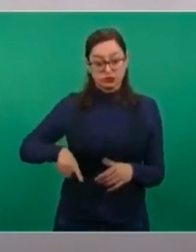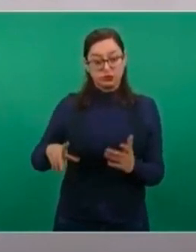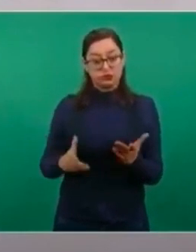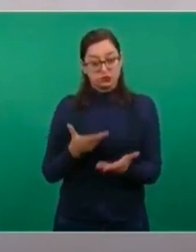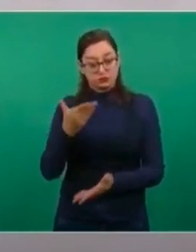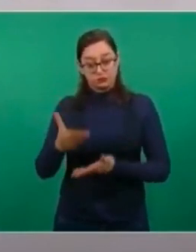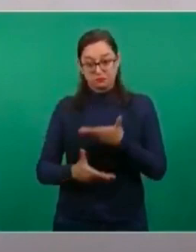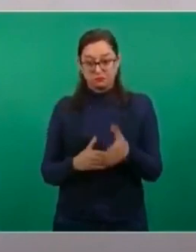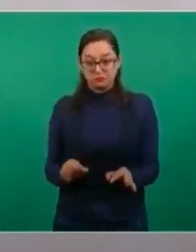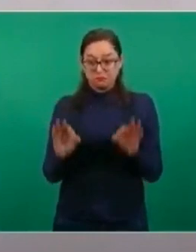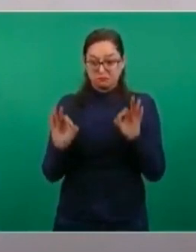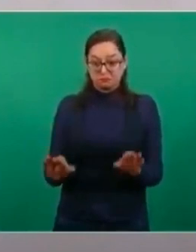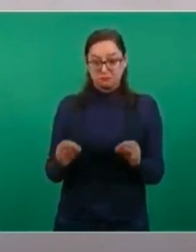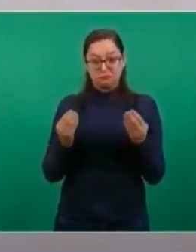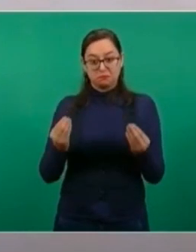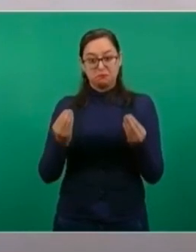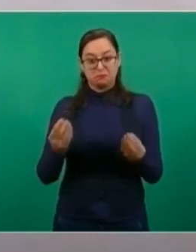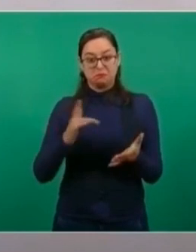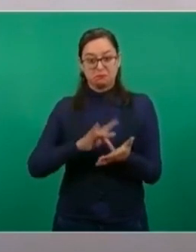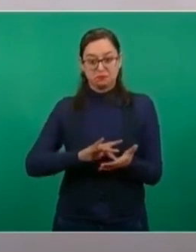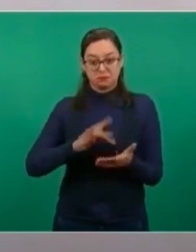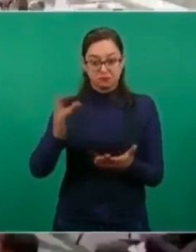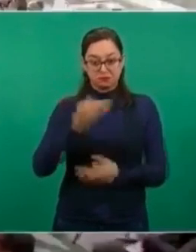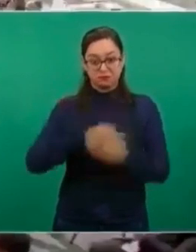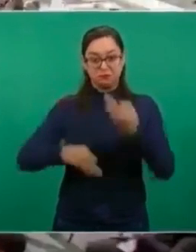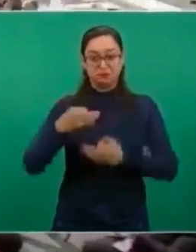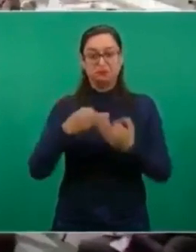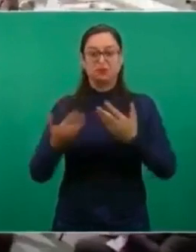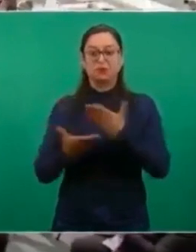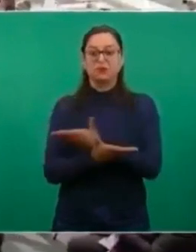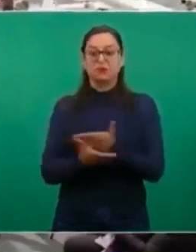ejemplar. Muchas gracias a todos y a todas.